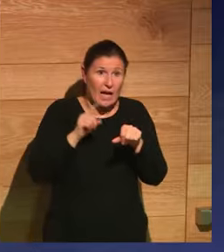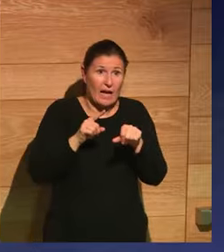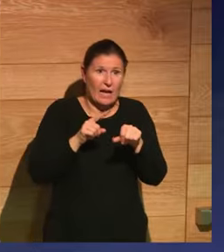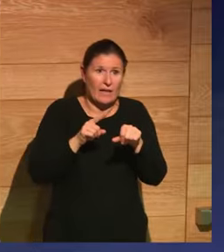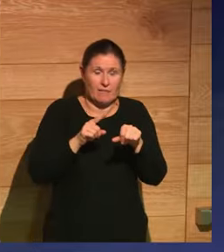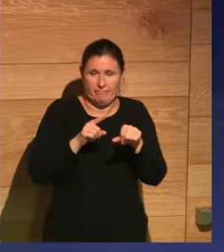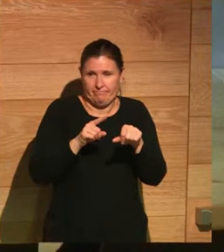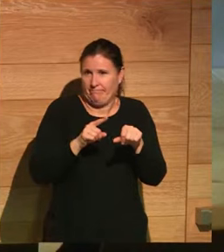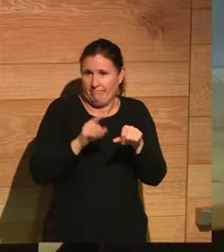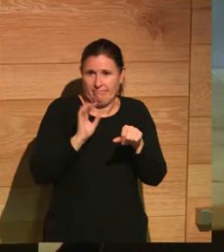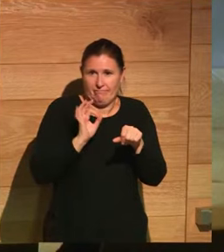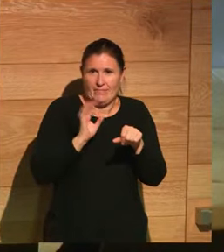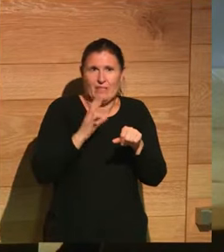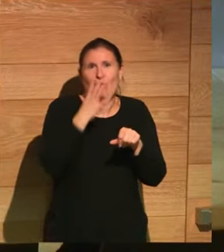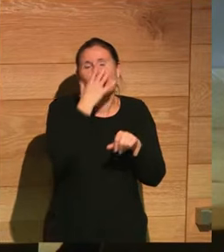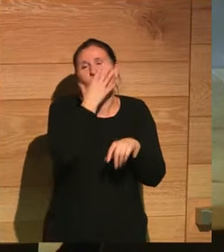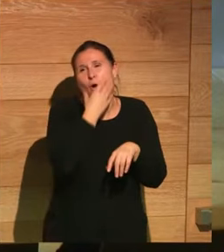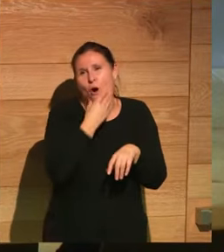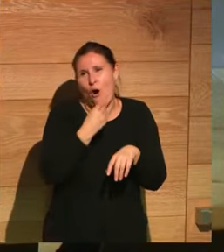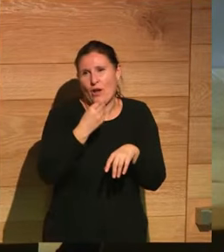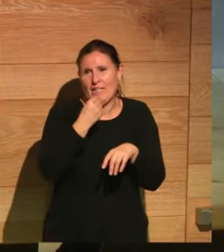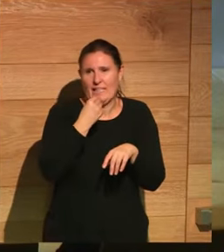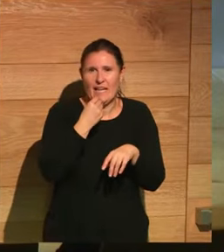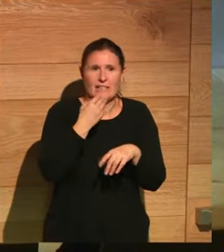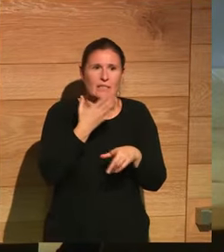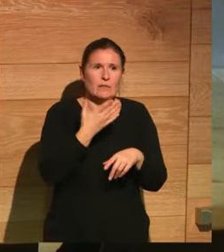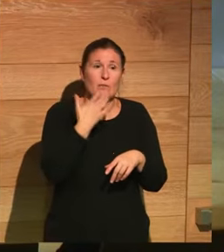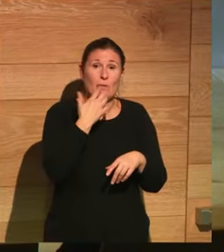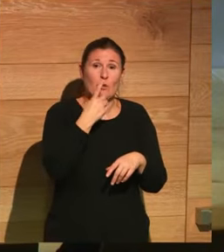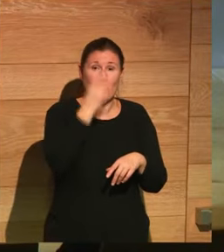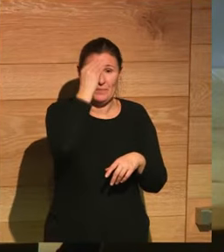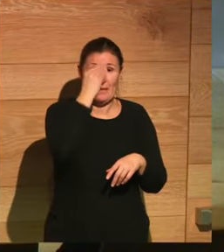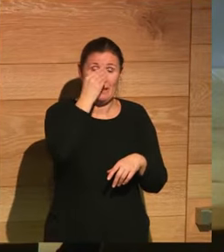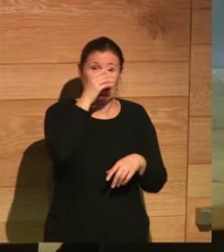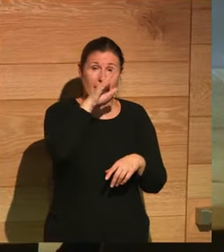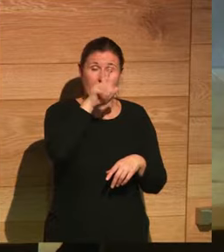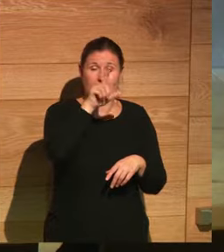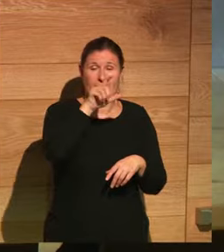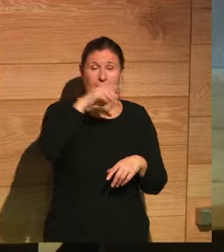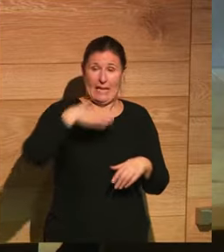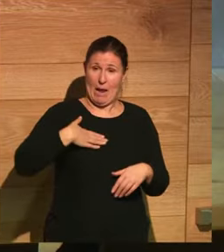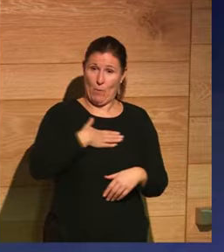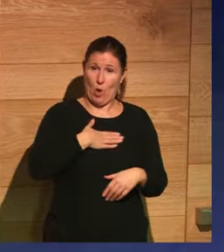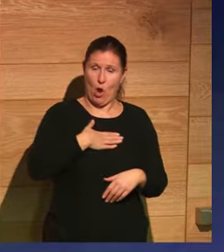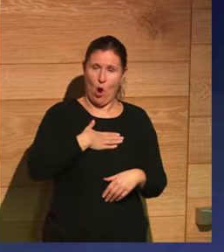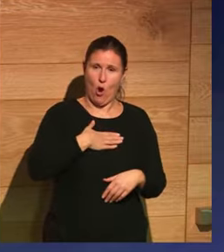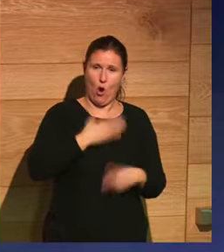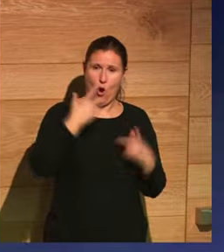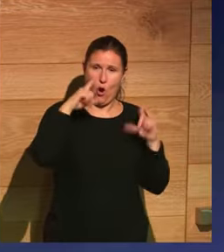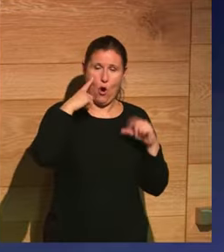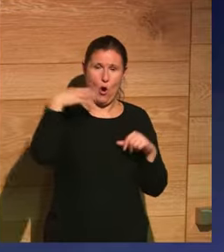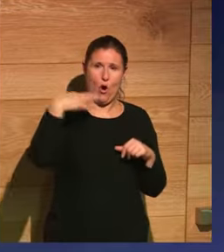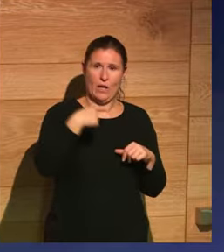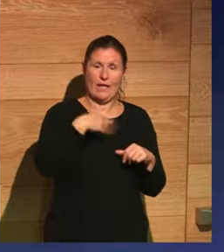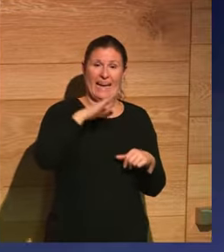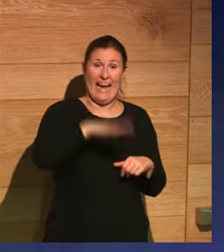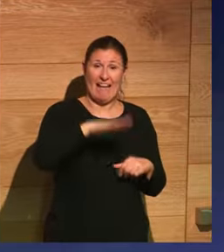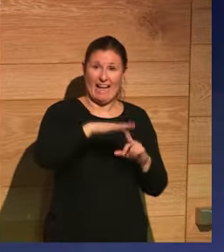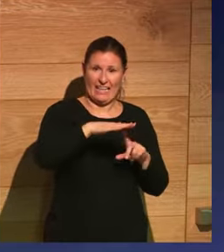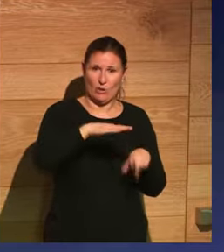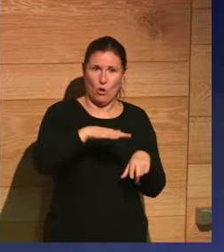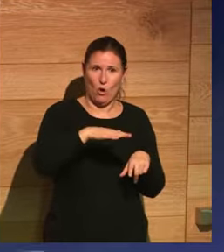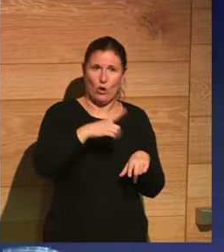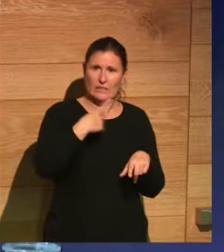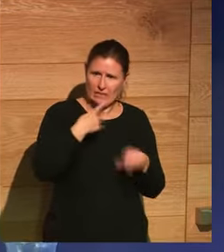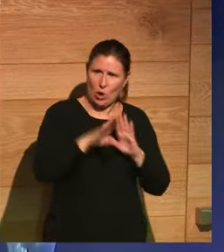efectivamente muy hermosas yo siempre aquí por ejemplo que Napoleón era bajito y esto se sigue diciendo que Napoleón es bajito y esto fue